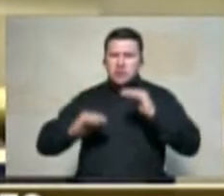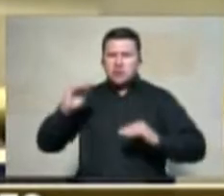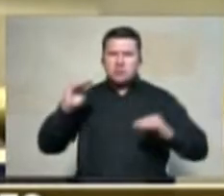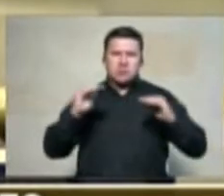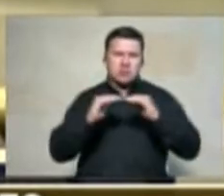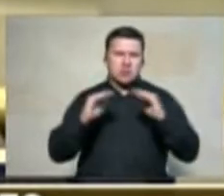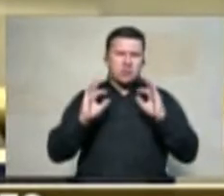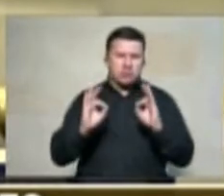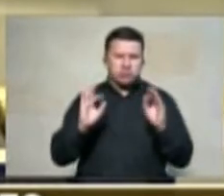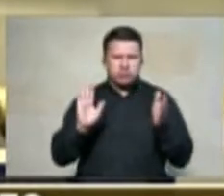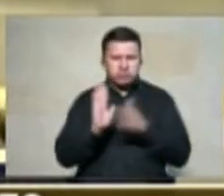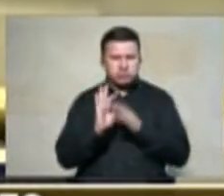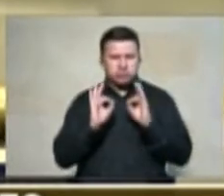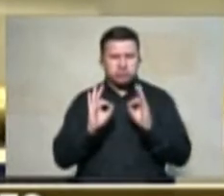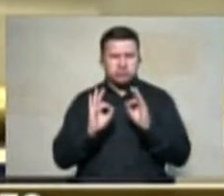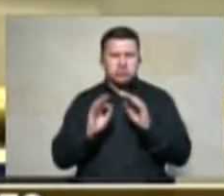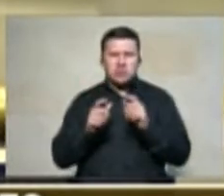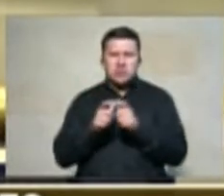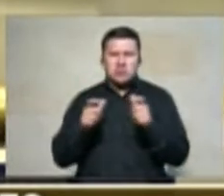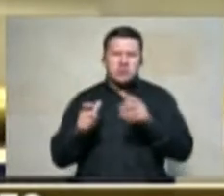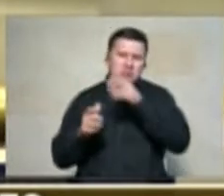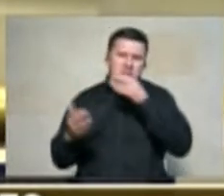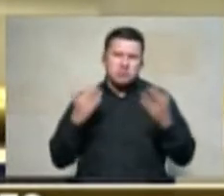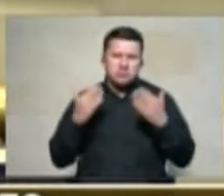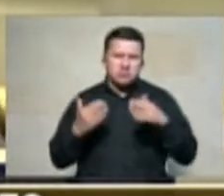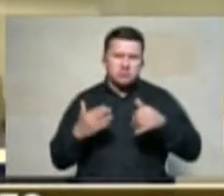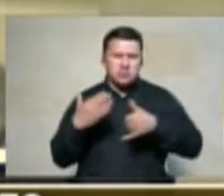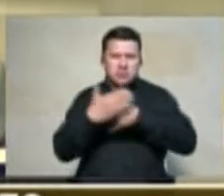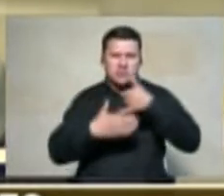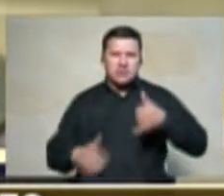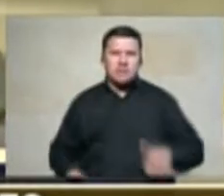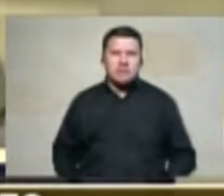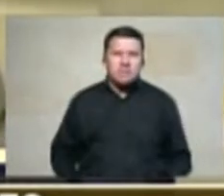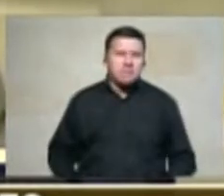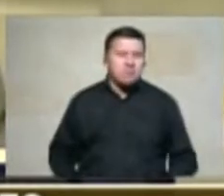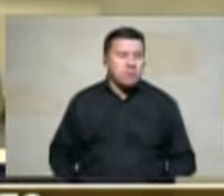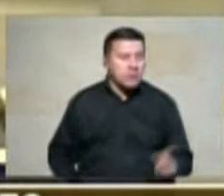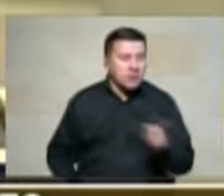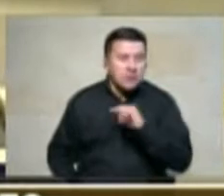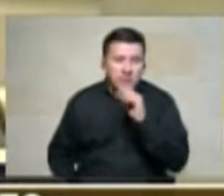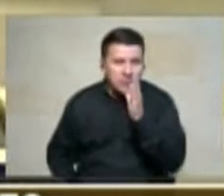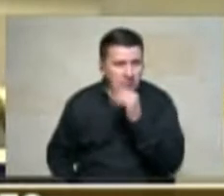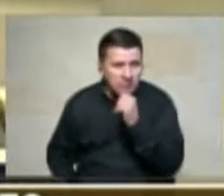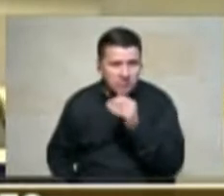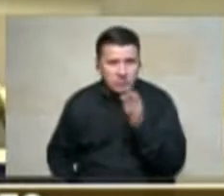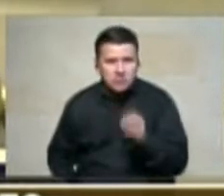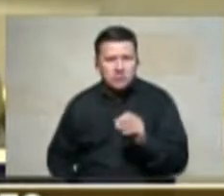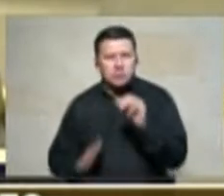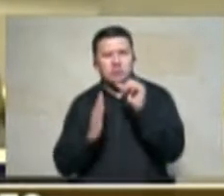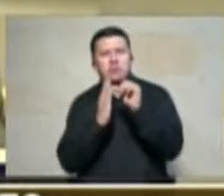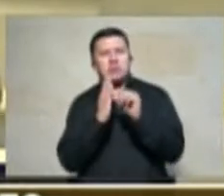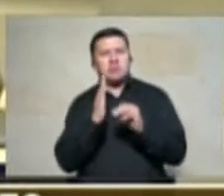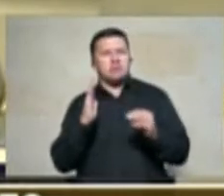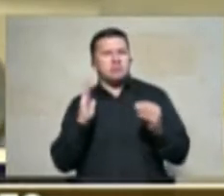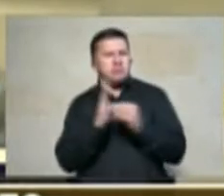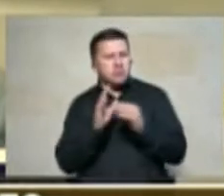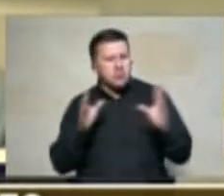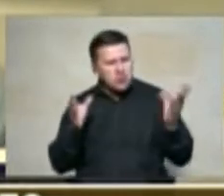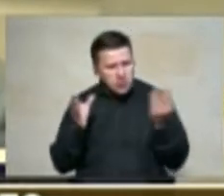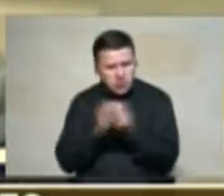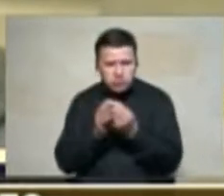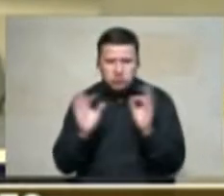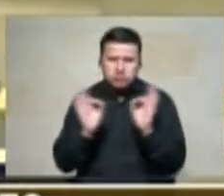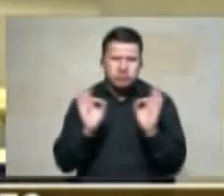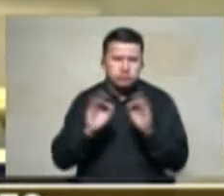los pequeños campesinos de este país si no hay un programa integral de acceso a la tierra